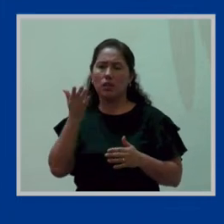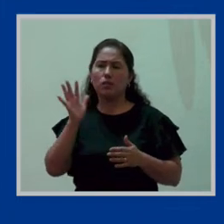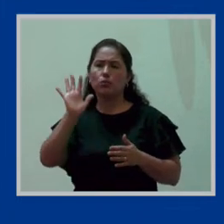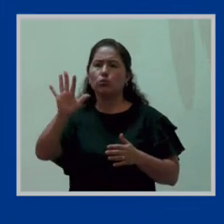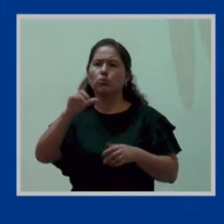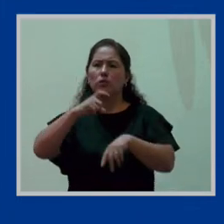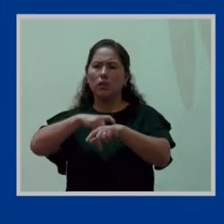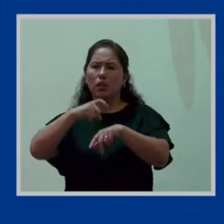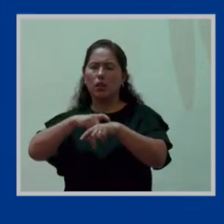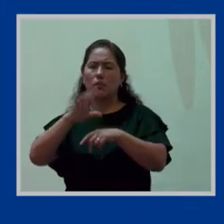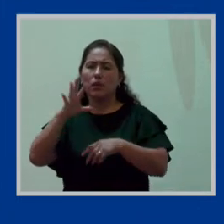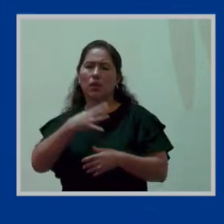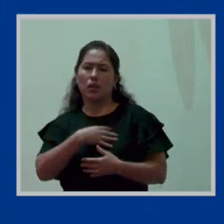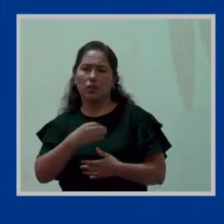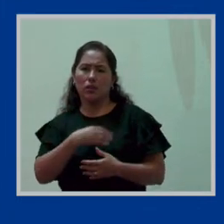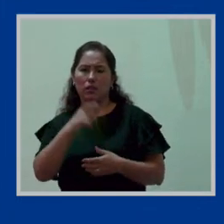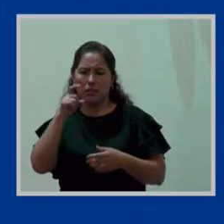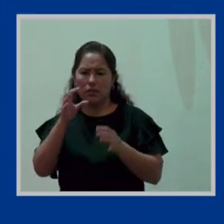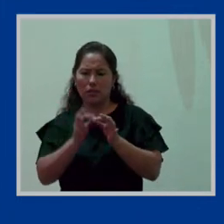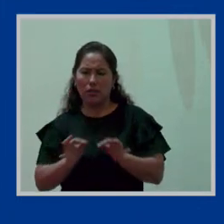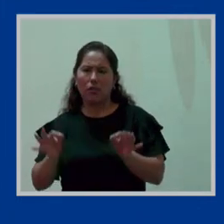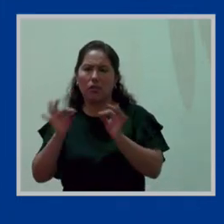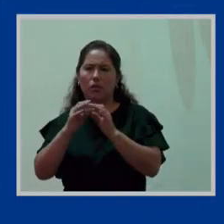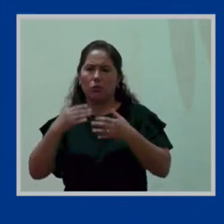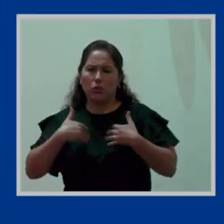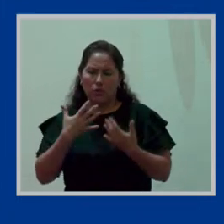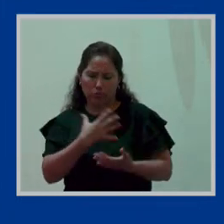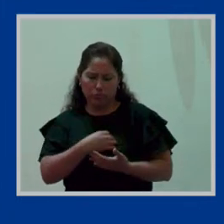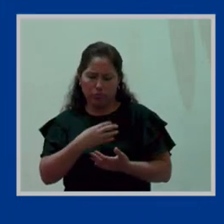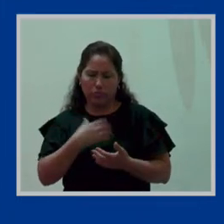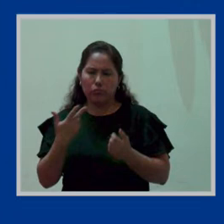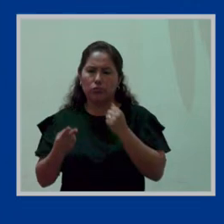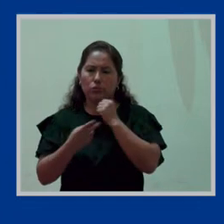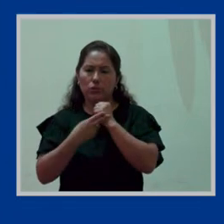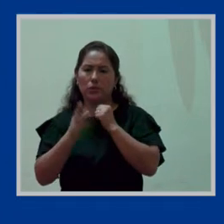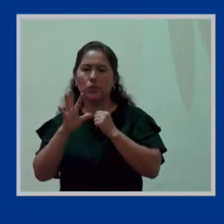un lugar digno para poderse extraer y conservar su leche materna